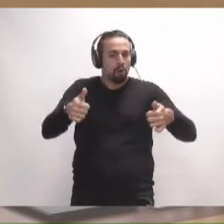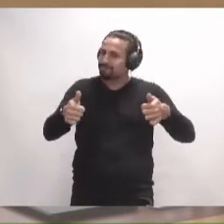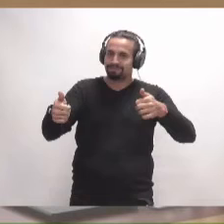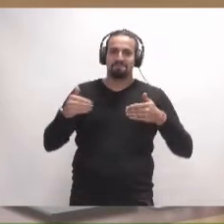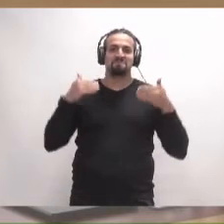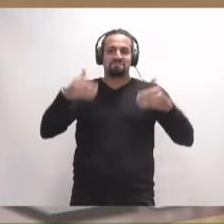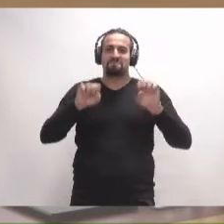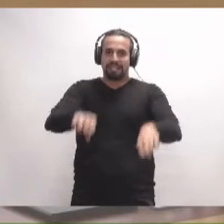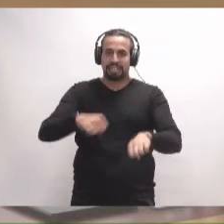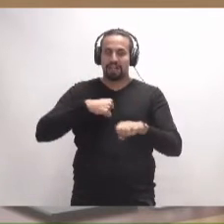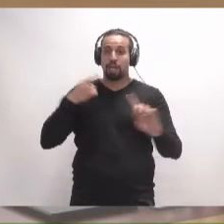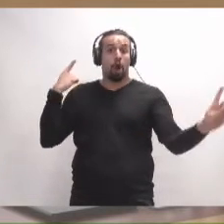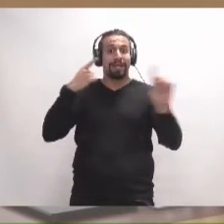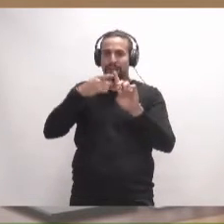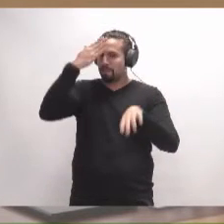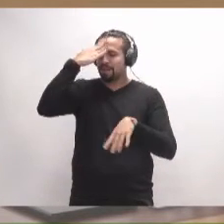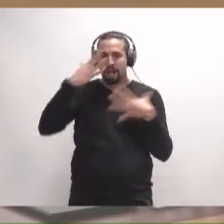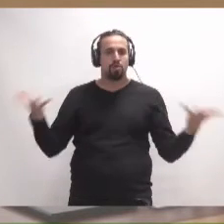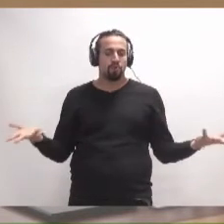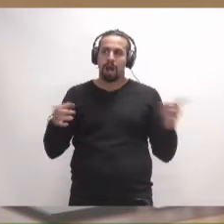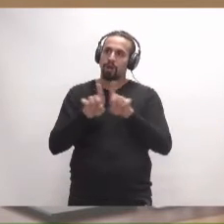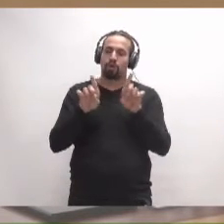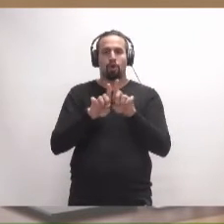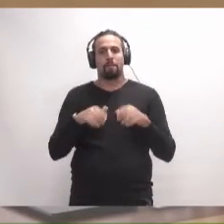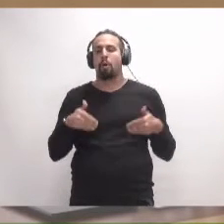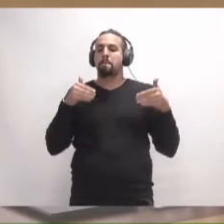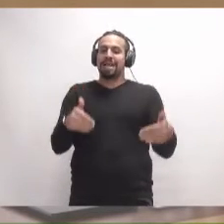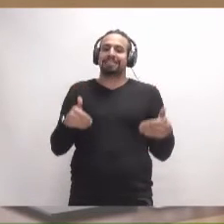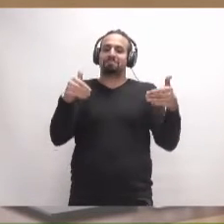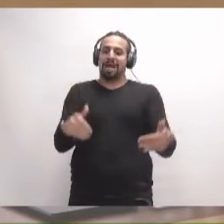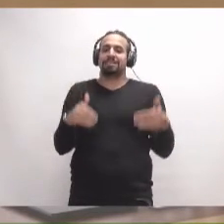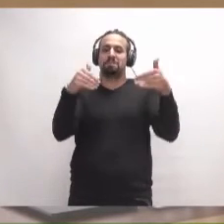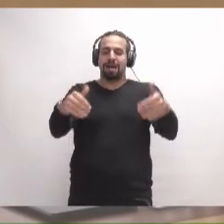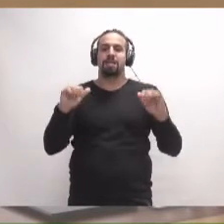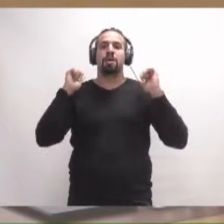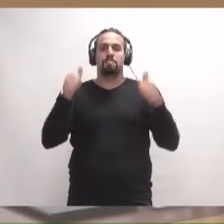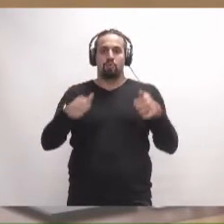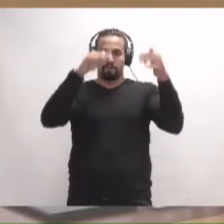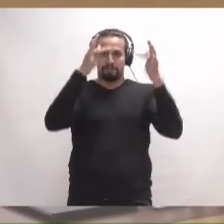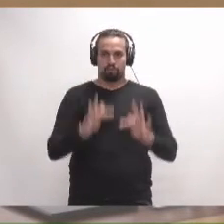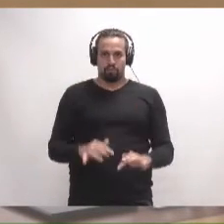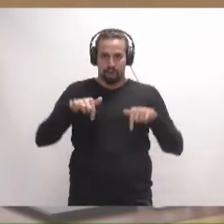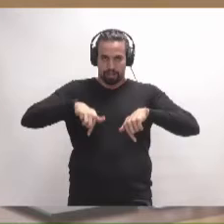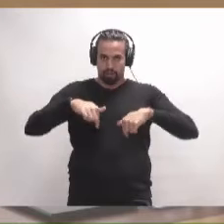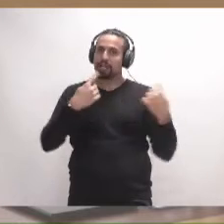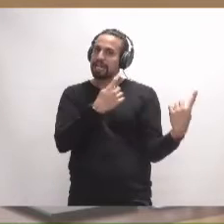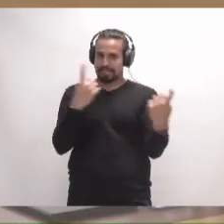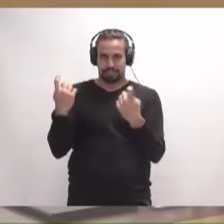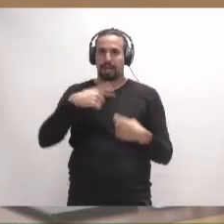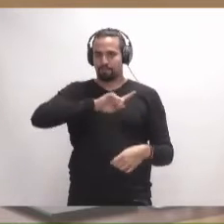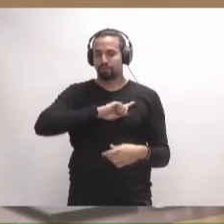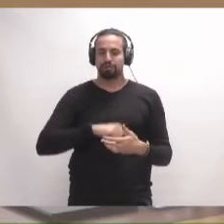todo esto no tiene otro objeto que derivar o retrasar lo más posible la entrada en funcionamiento de este presupuesto tan necesario.